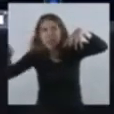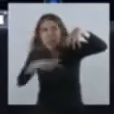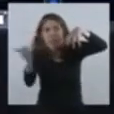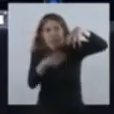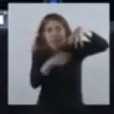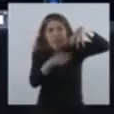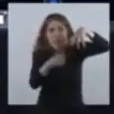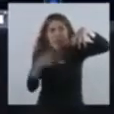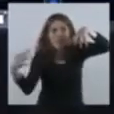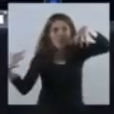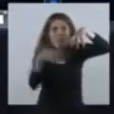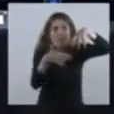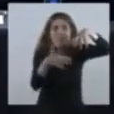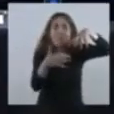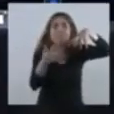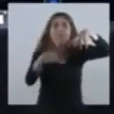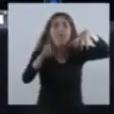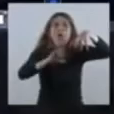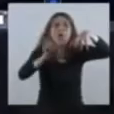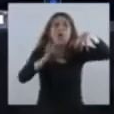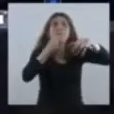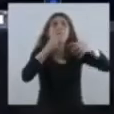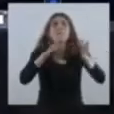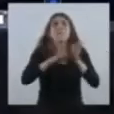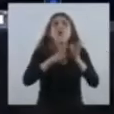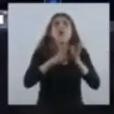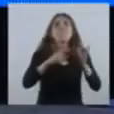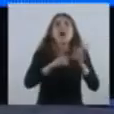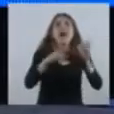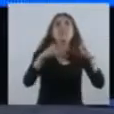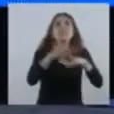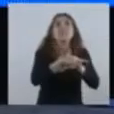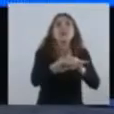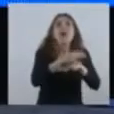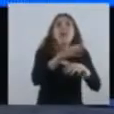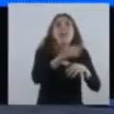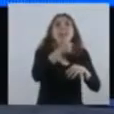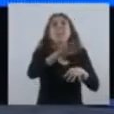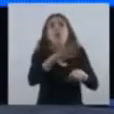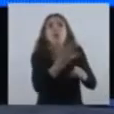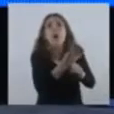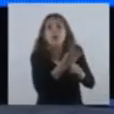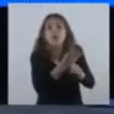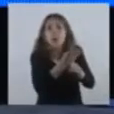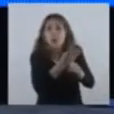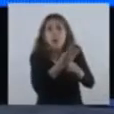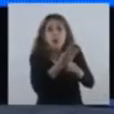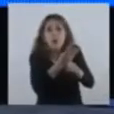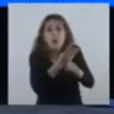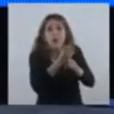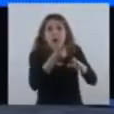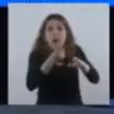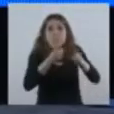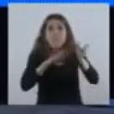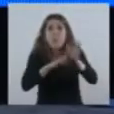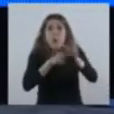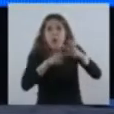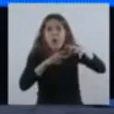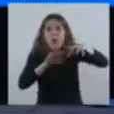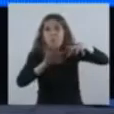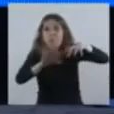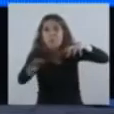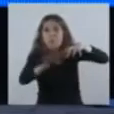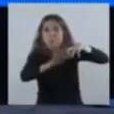grandes ciudades como Río Cuarto, sino de toda la zona cercana que de algún modo